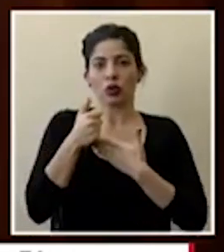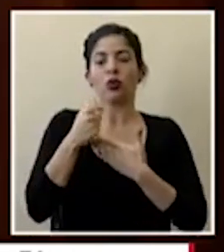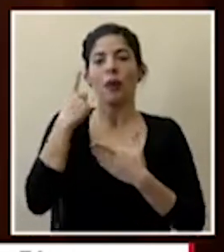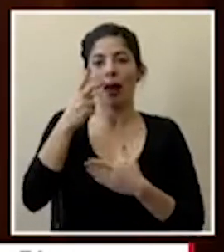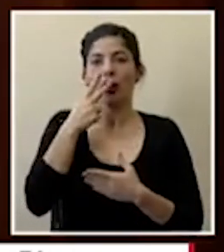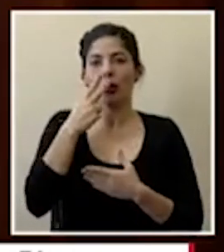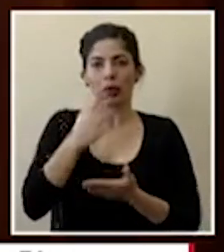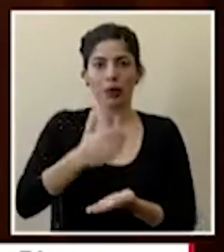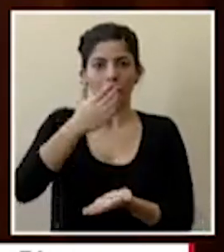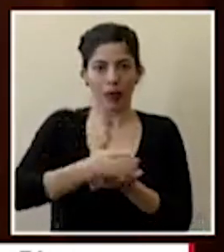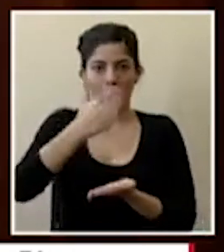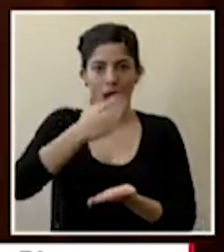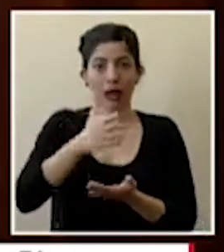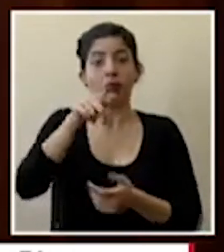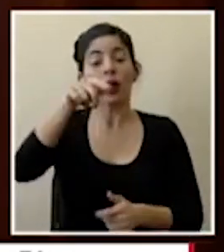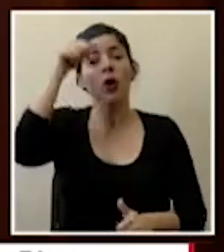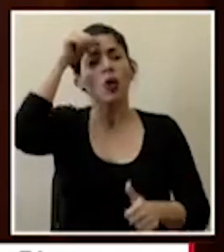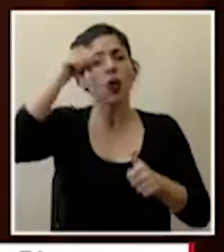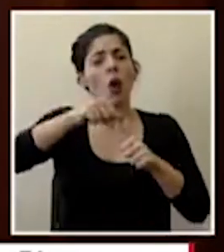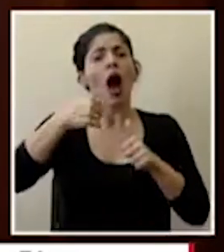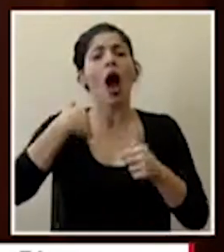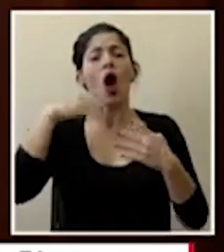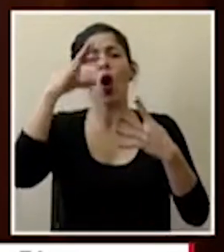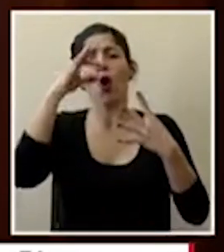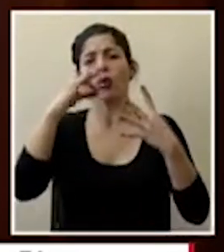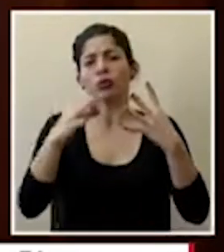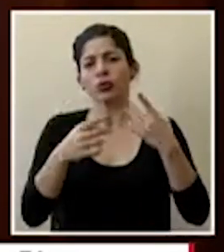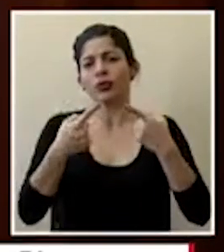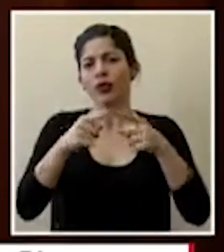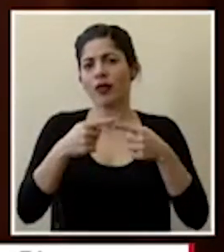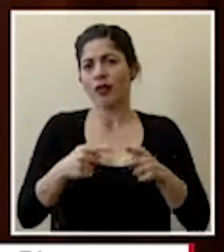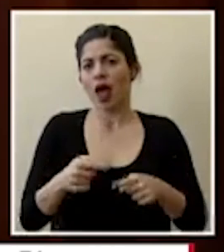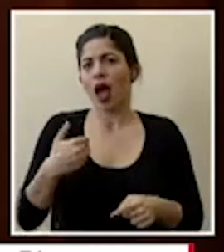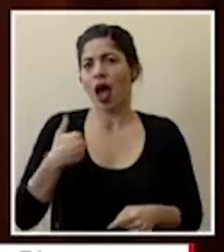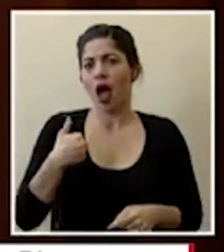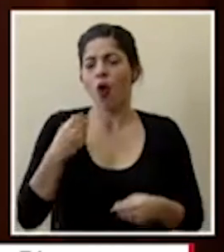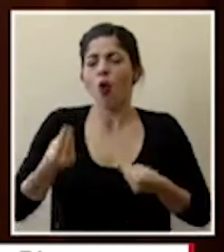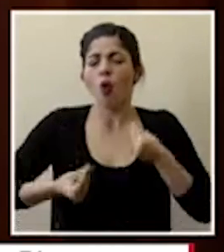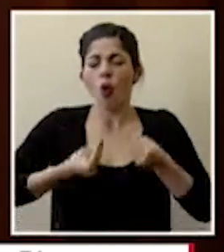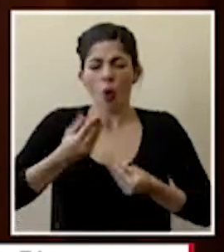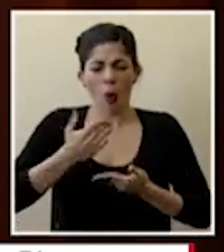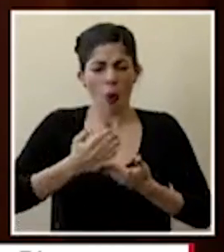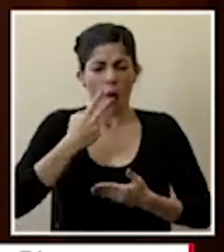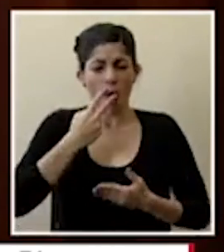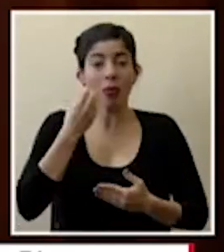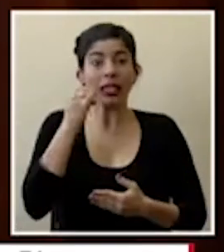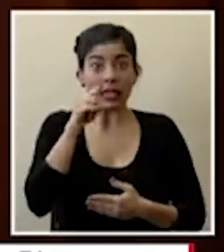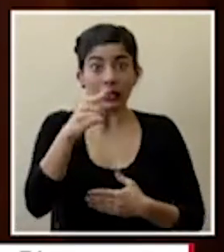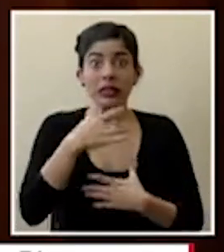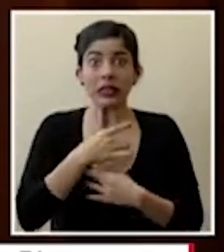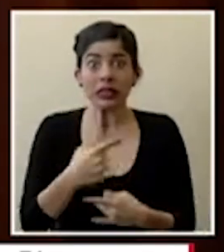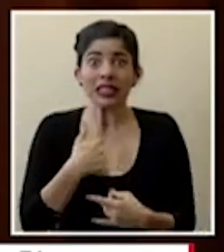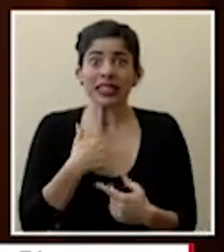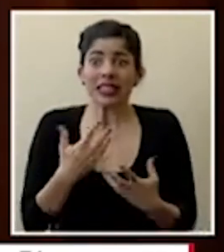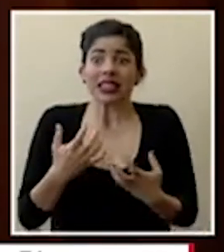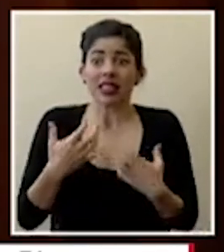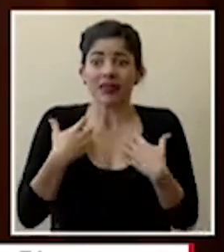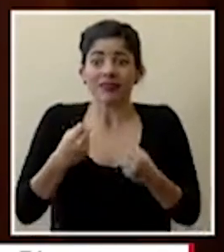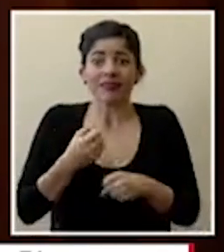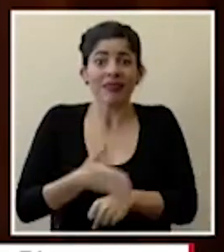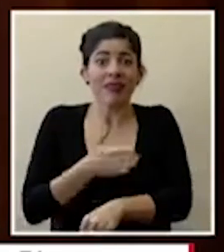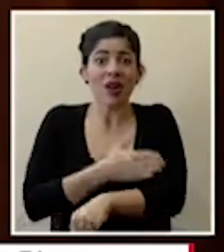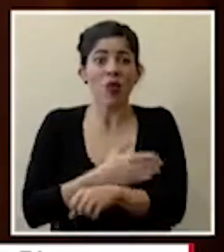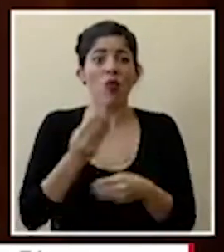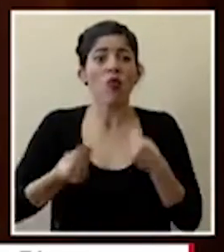recordemos que hay diferentes opciones para dejar de fumar ver a las personas interesadas que quieren mejorar su salud en